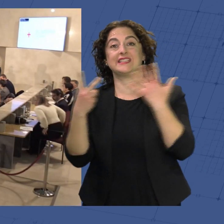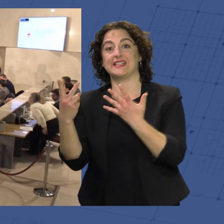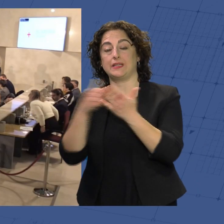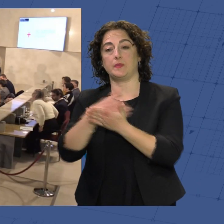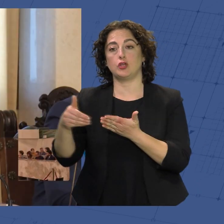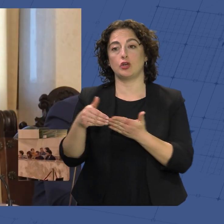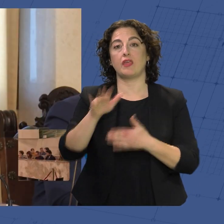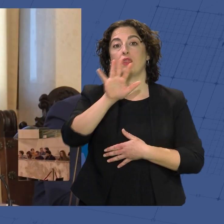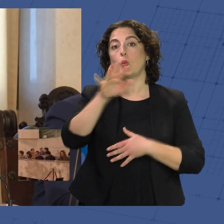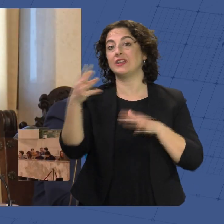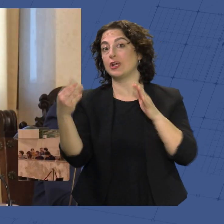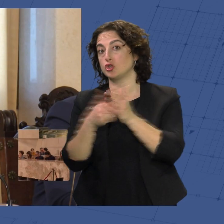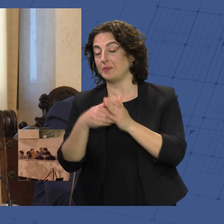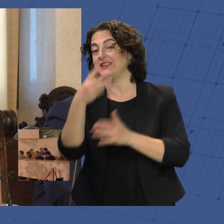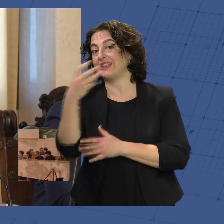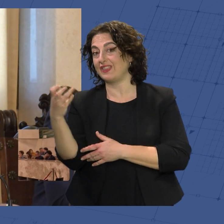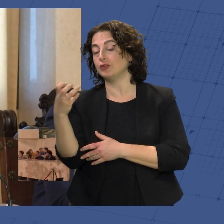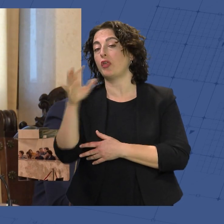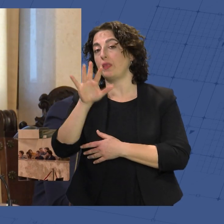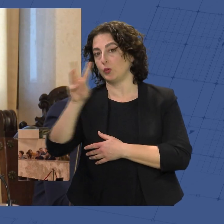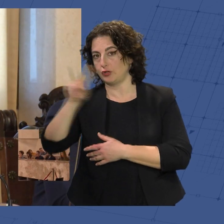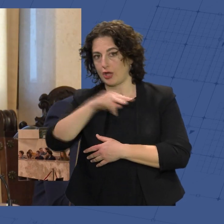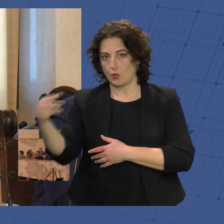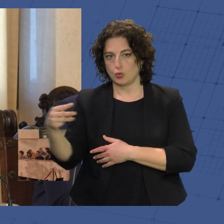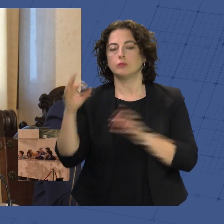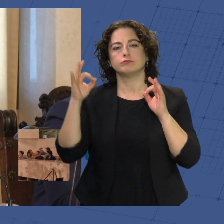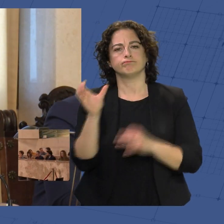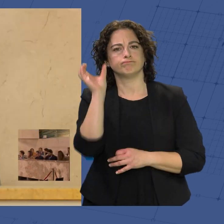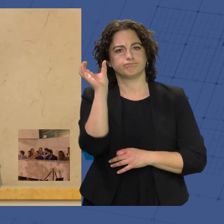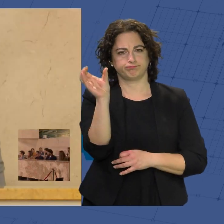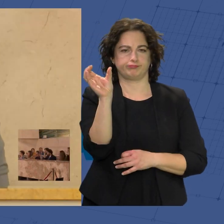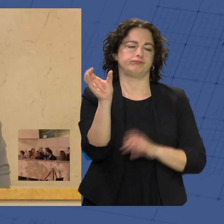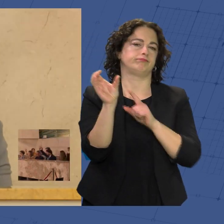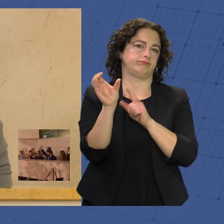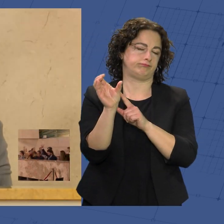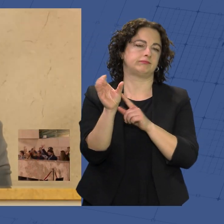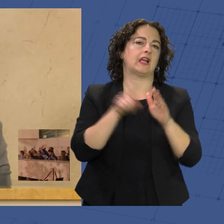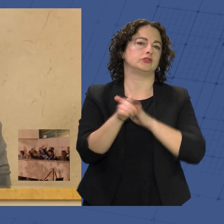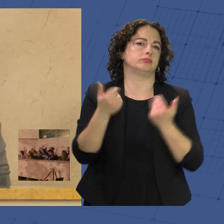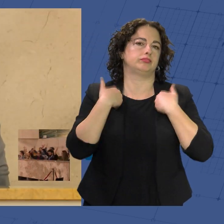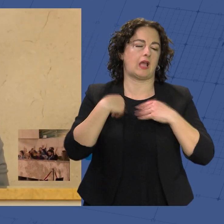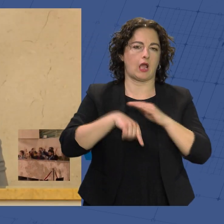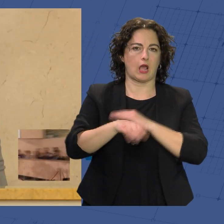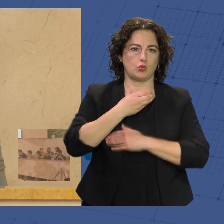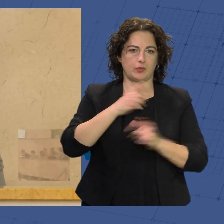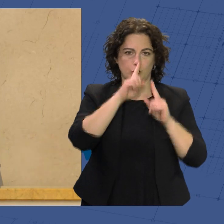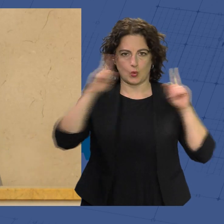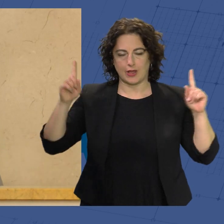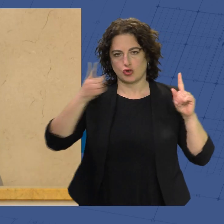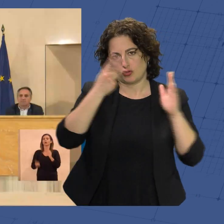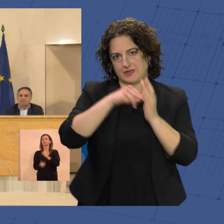267.058.352 euros es el montante económico que gestionará nuestro ayuntamiento en 2024.